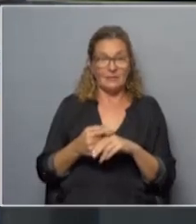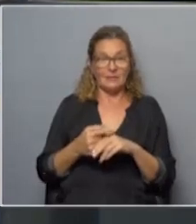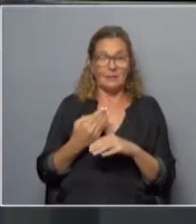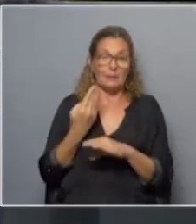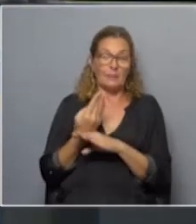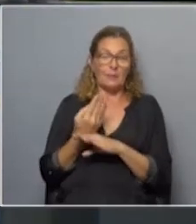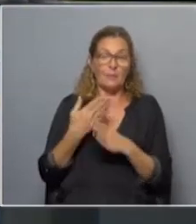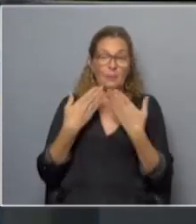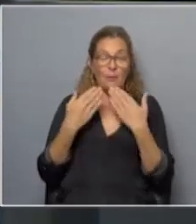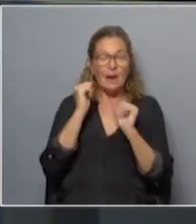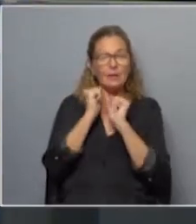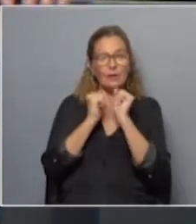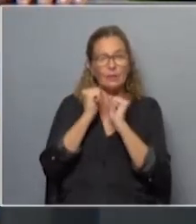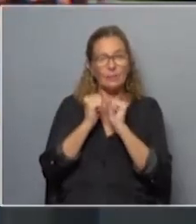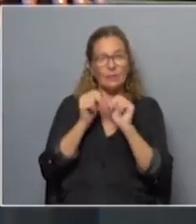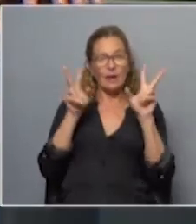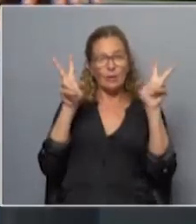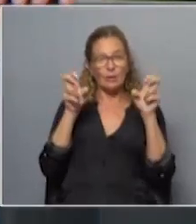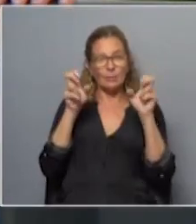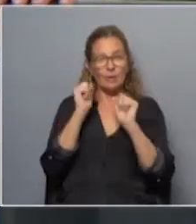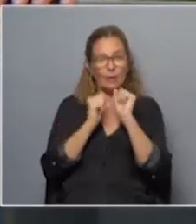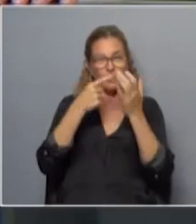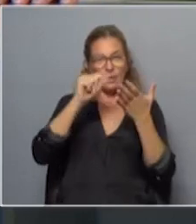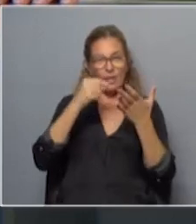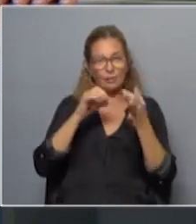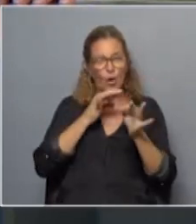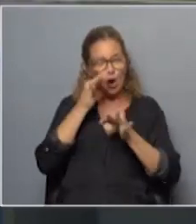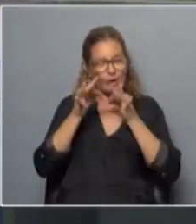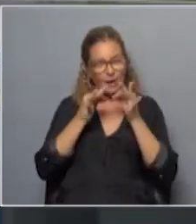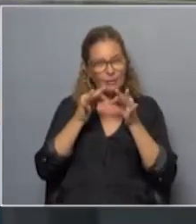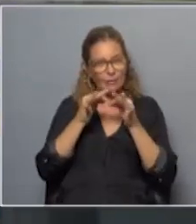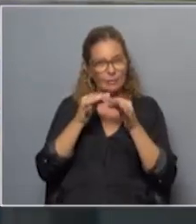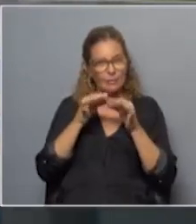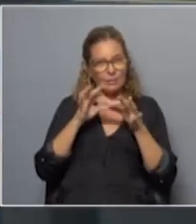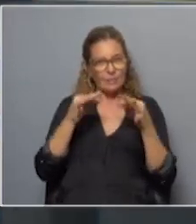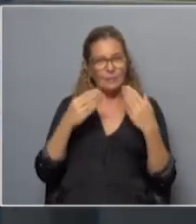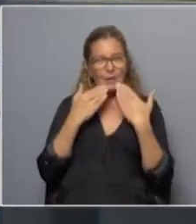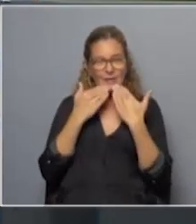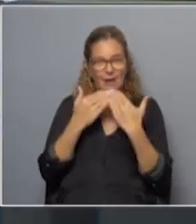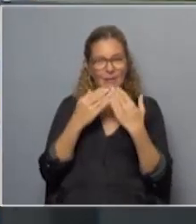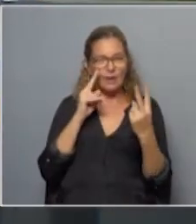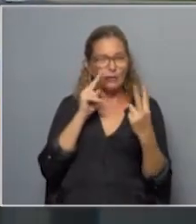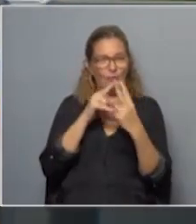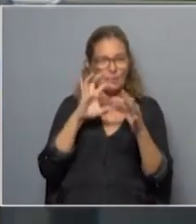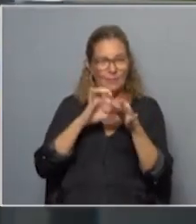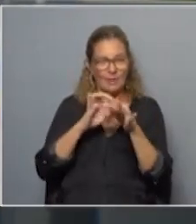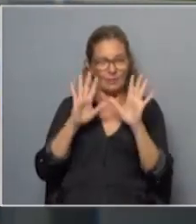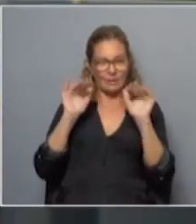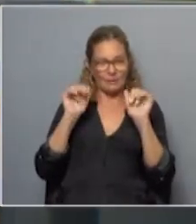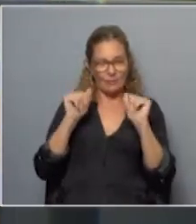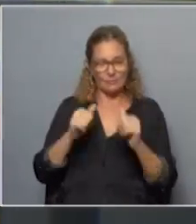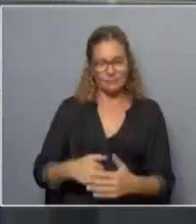vamos a hablar de economía mire que título economía datos o relatos han sido extremadamente amables nos vemos el miércoles que descanse